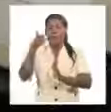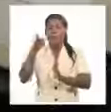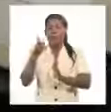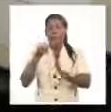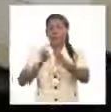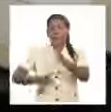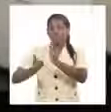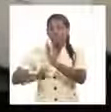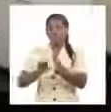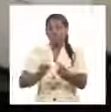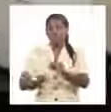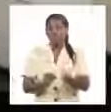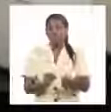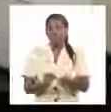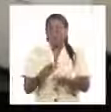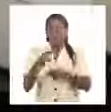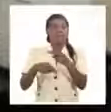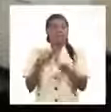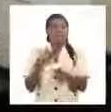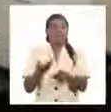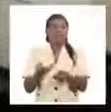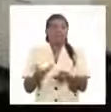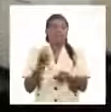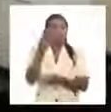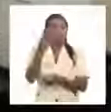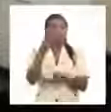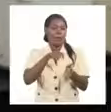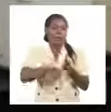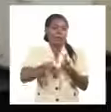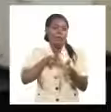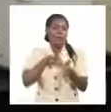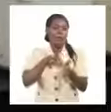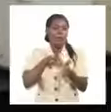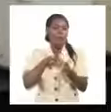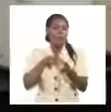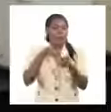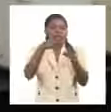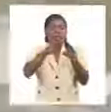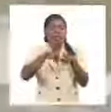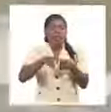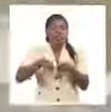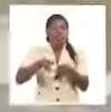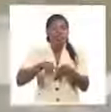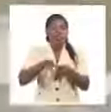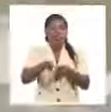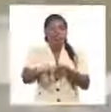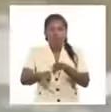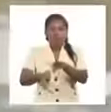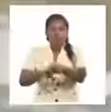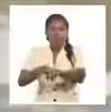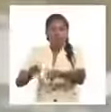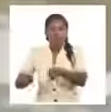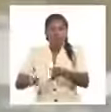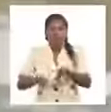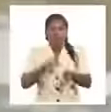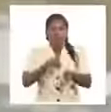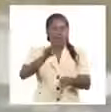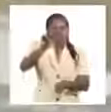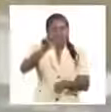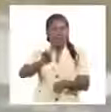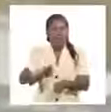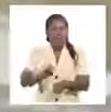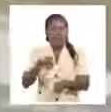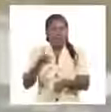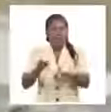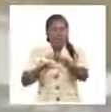Utilizando técnicas de crecimiento que sean escalables, con materiales que contengan elementos de alta disponibilidad en la corteza